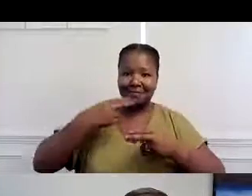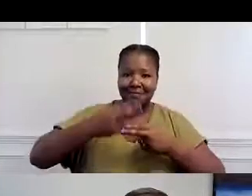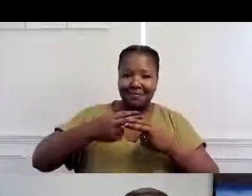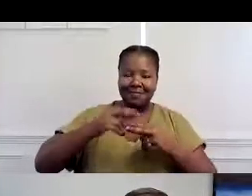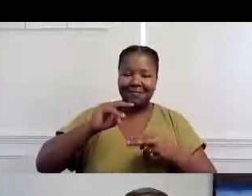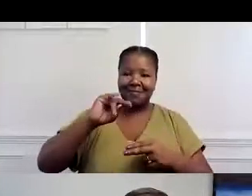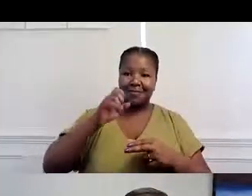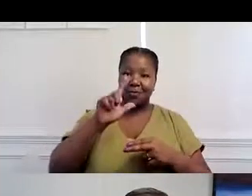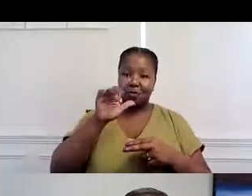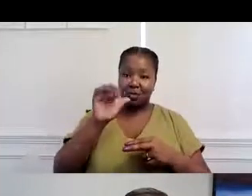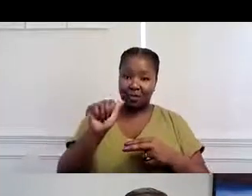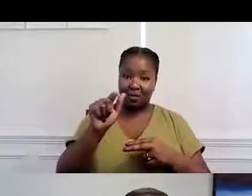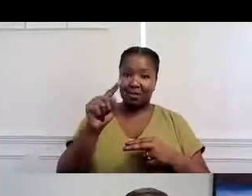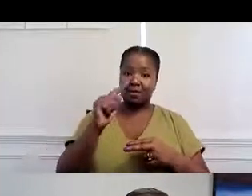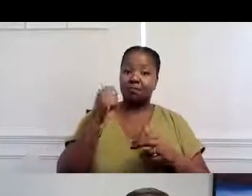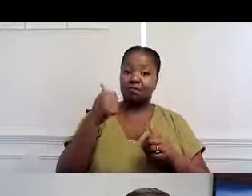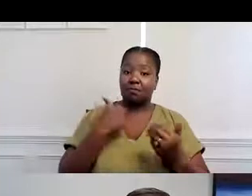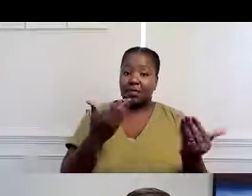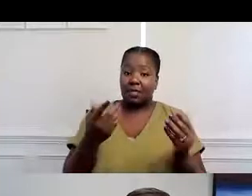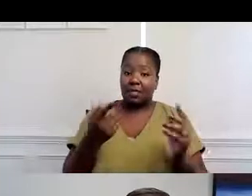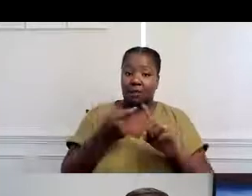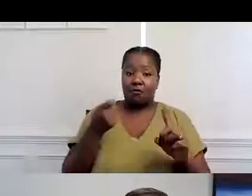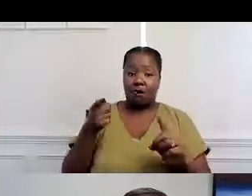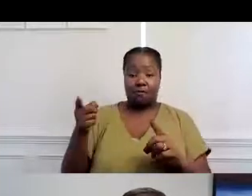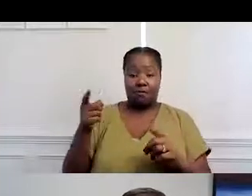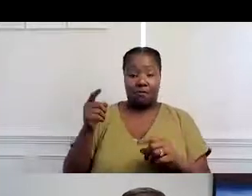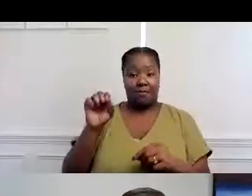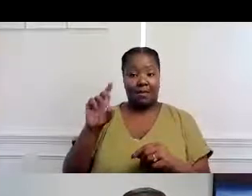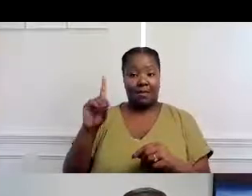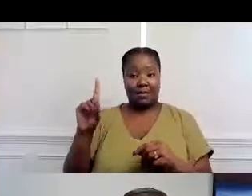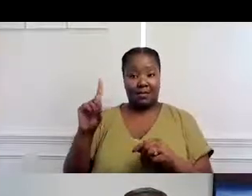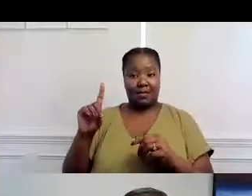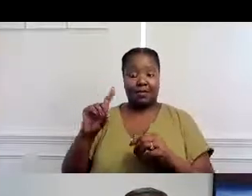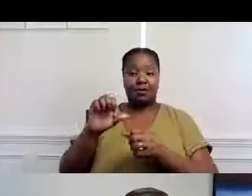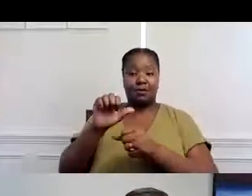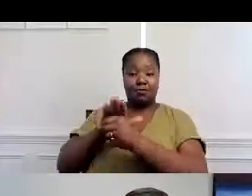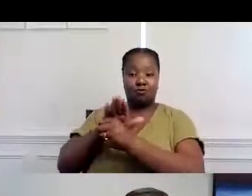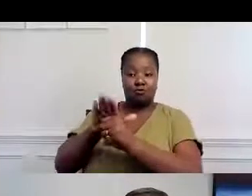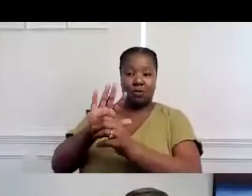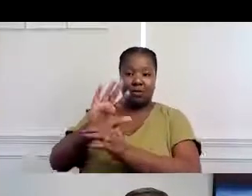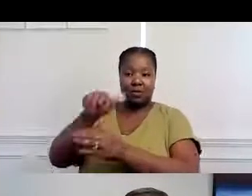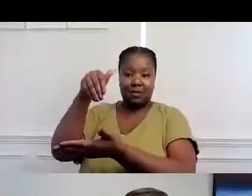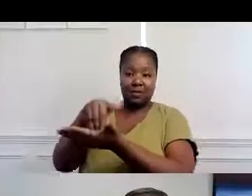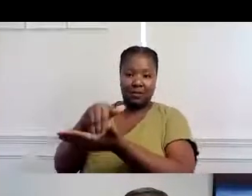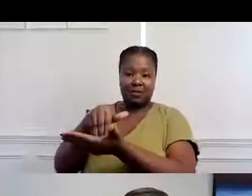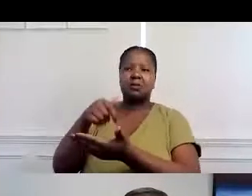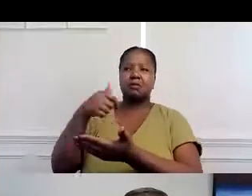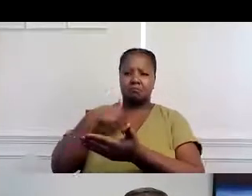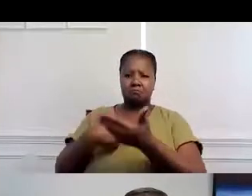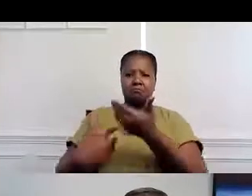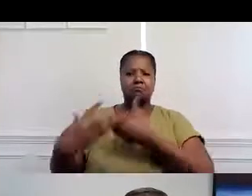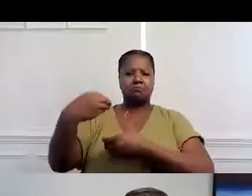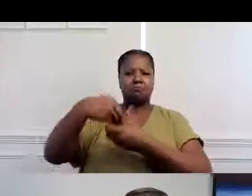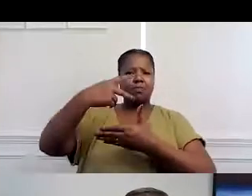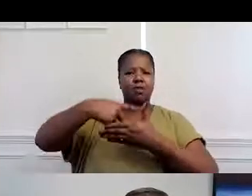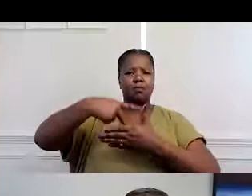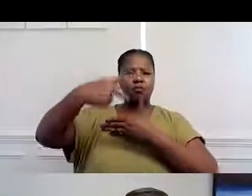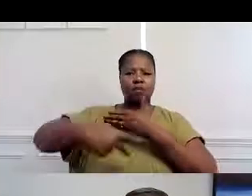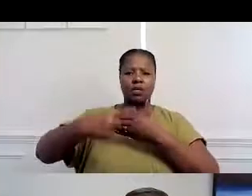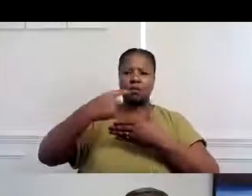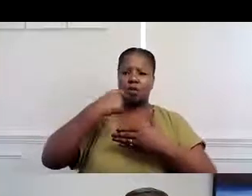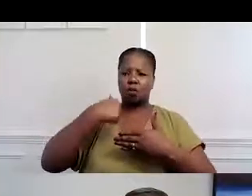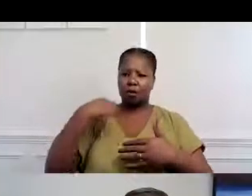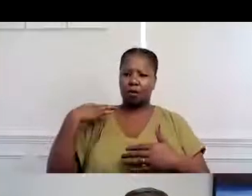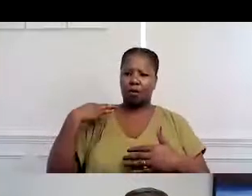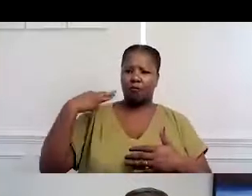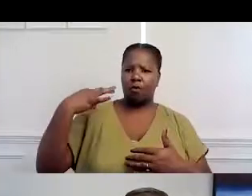Hola, yo soy Julia. Yo recibo servicios del Centro Regional de San Diego. Yo soy parte de un programa en el cual